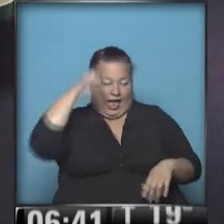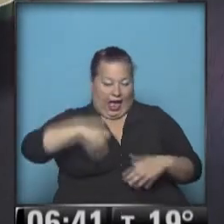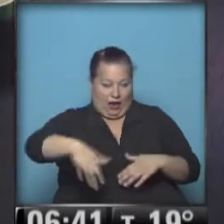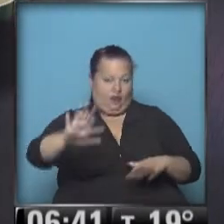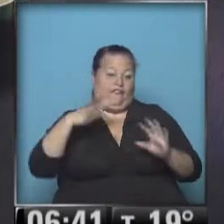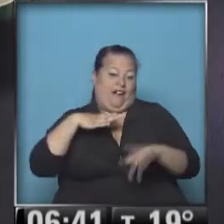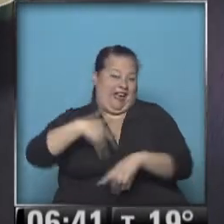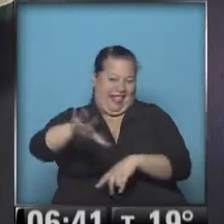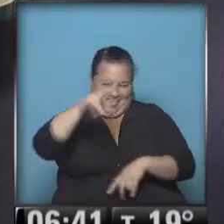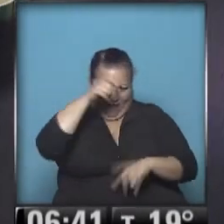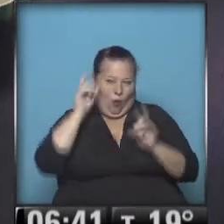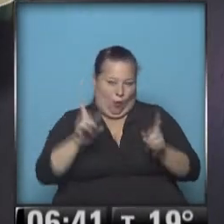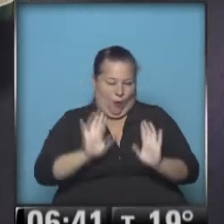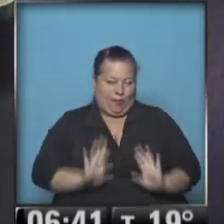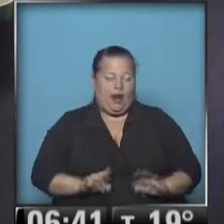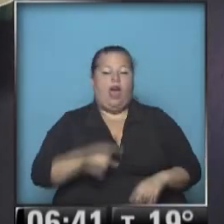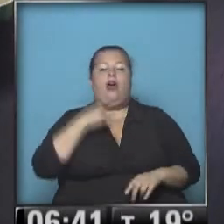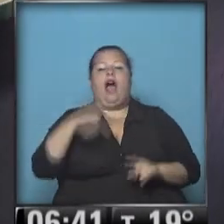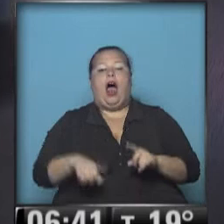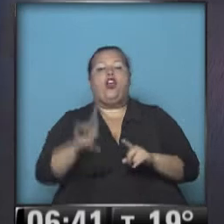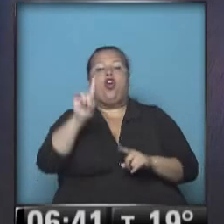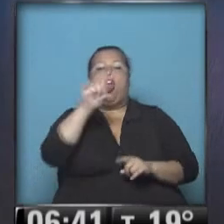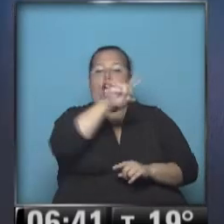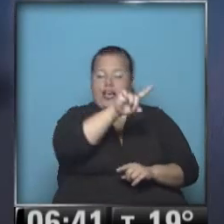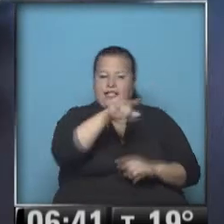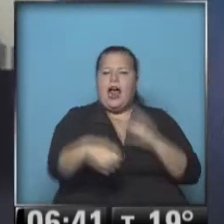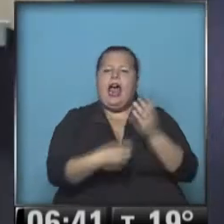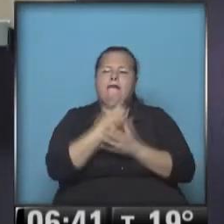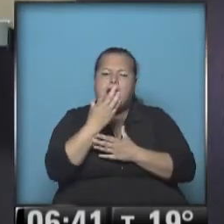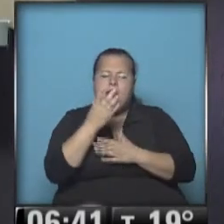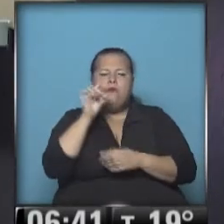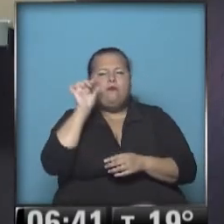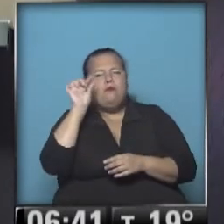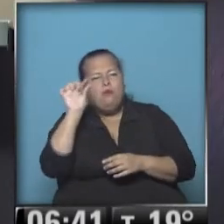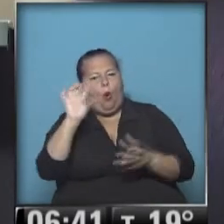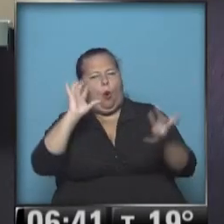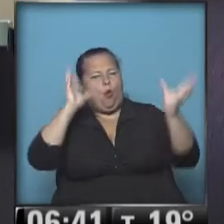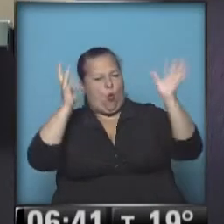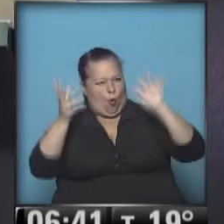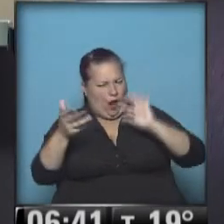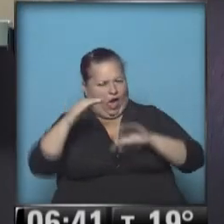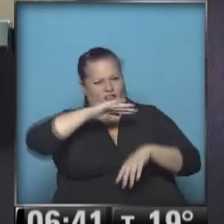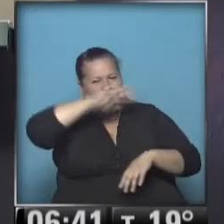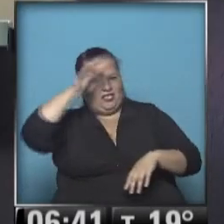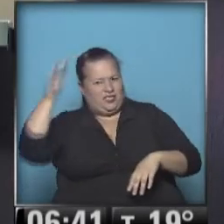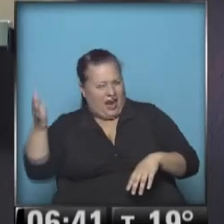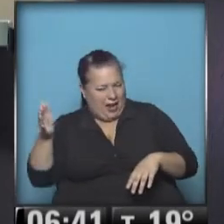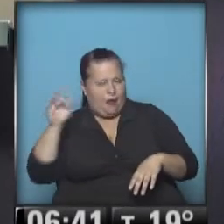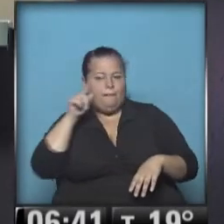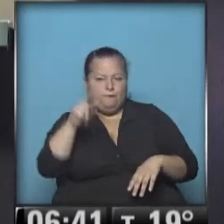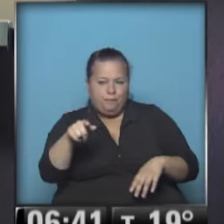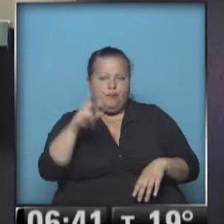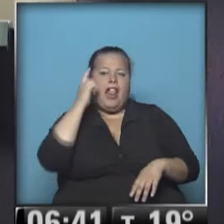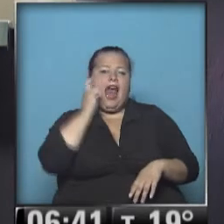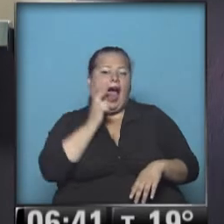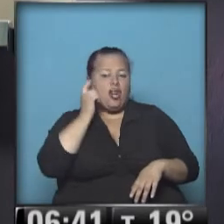Cuando llegue, claro. Nos estamos yendo al noroeste. Amarece poquito, poquito nublado el cielo. Allí está